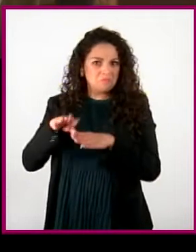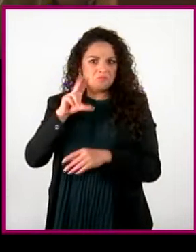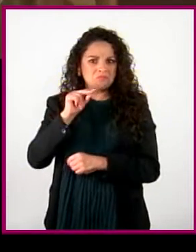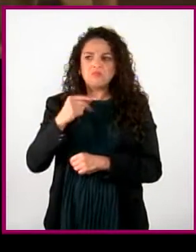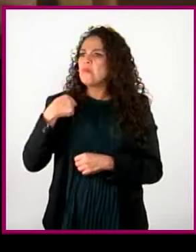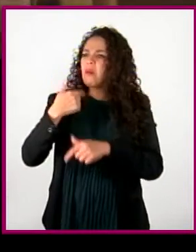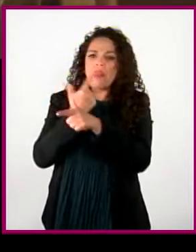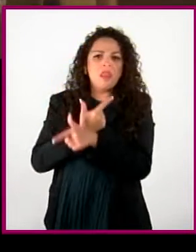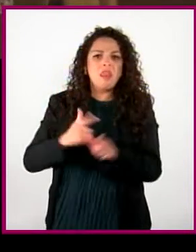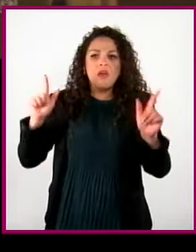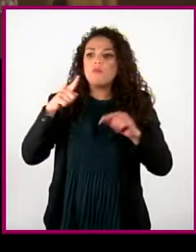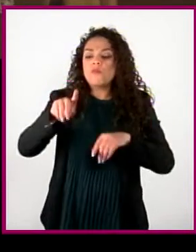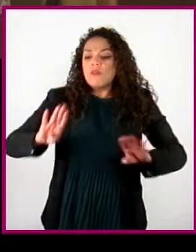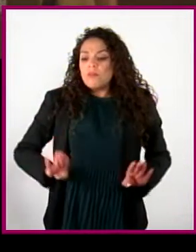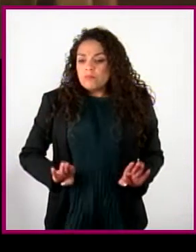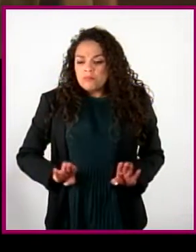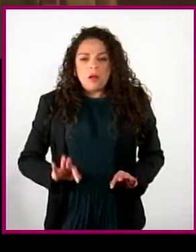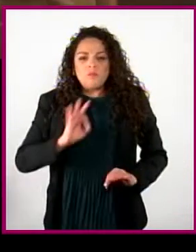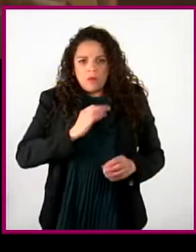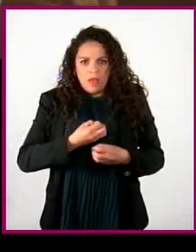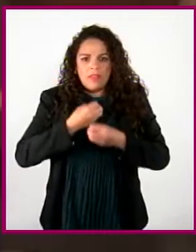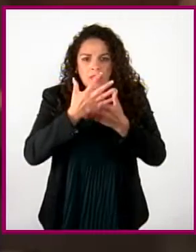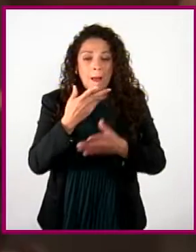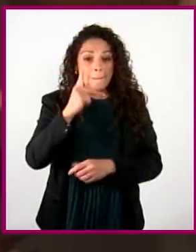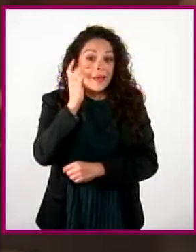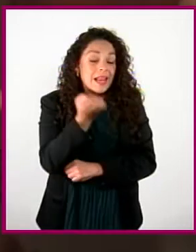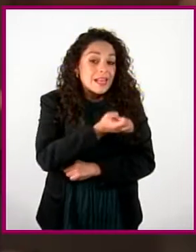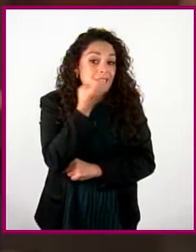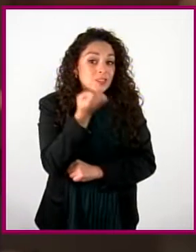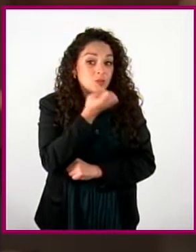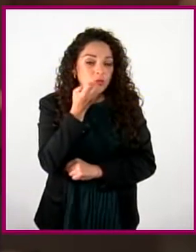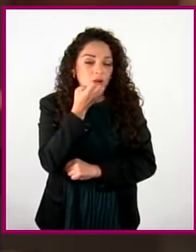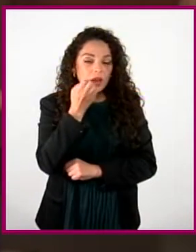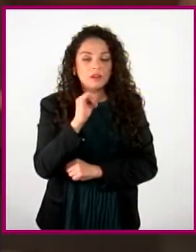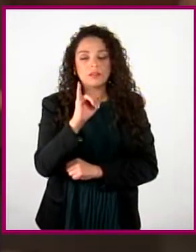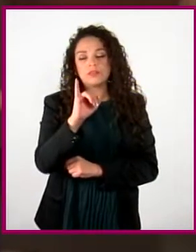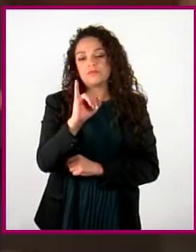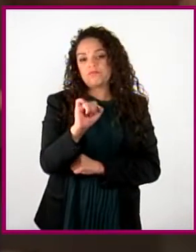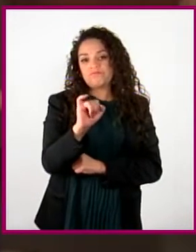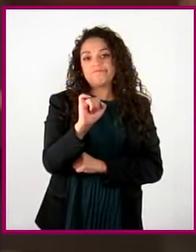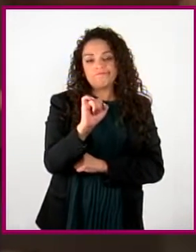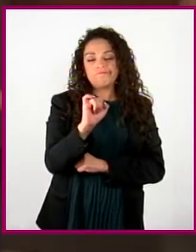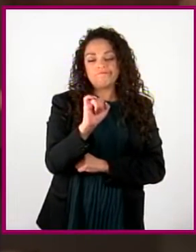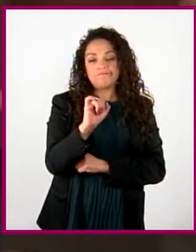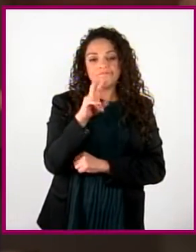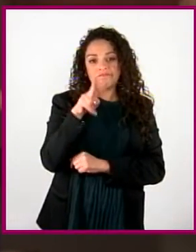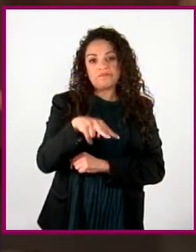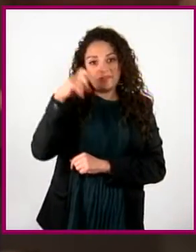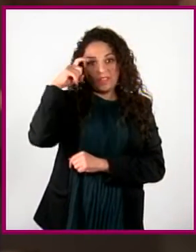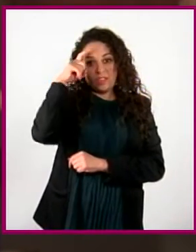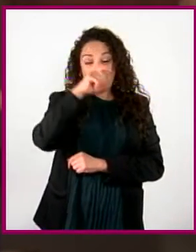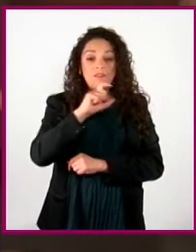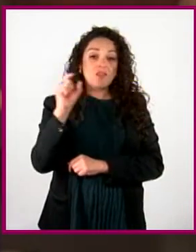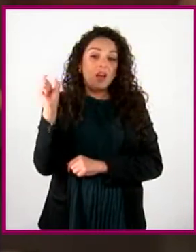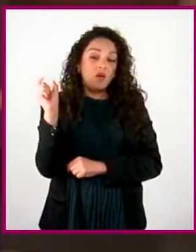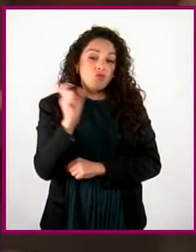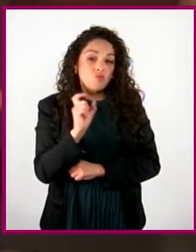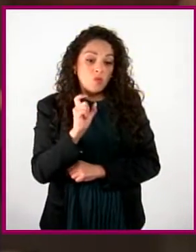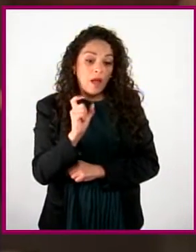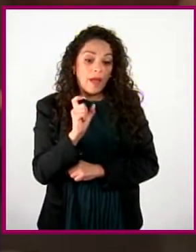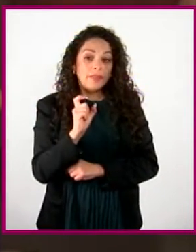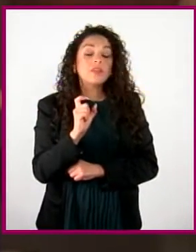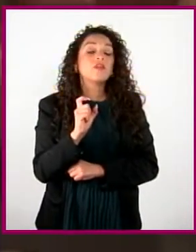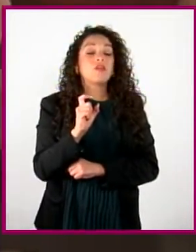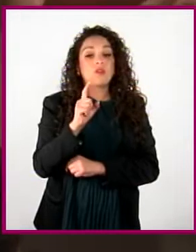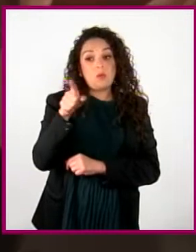queremos. Pero en la escuela, por supuesto que si uno se sale tantito de lo que se cree que deben